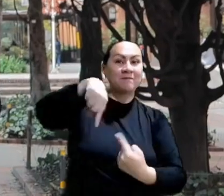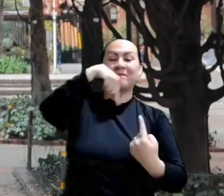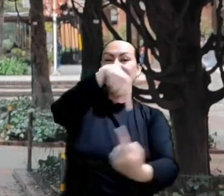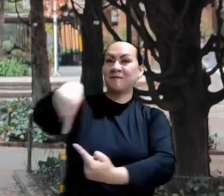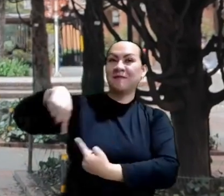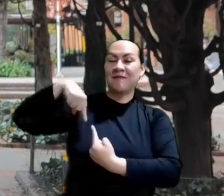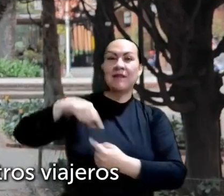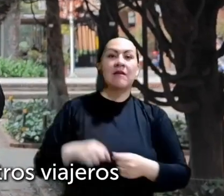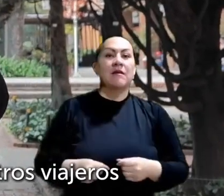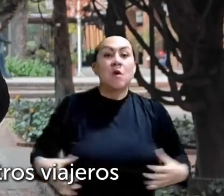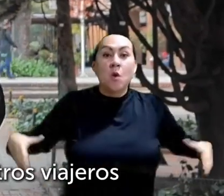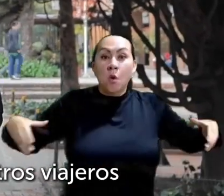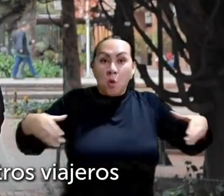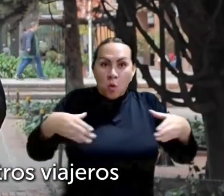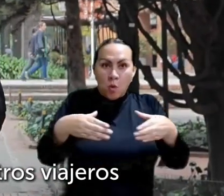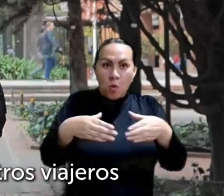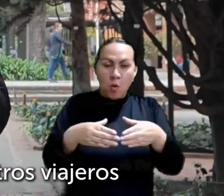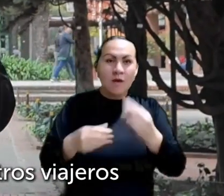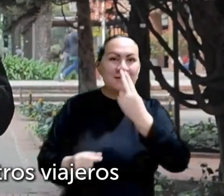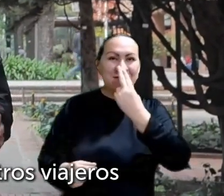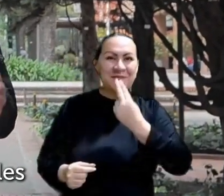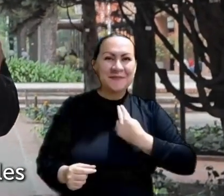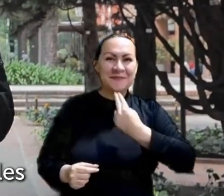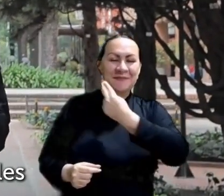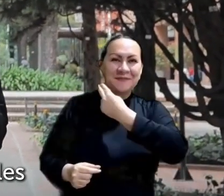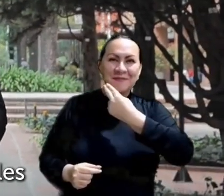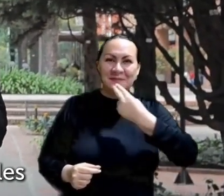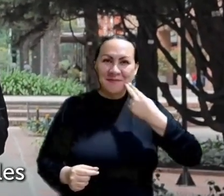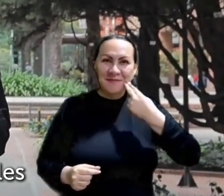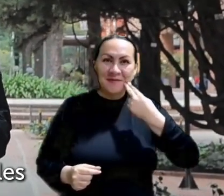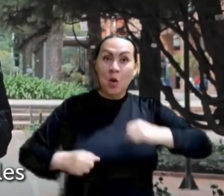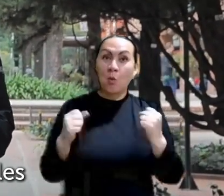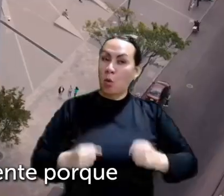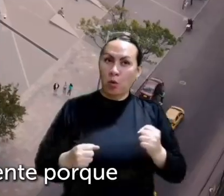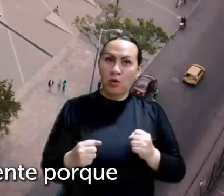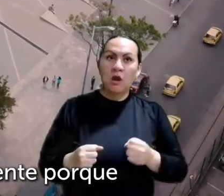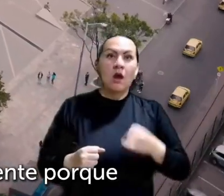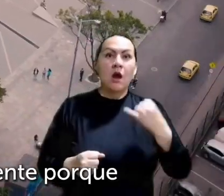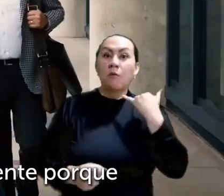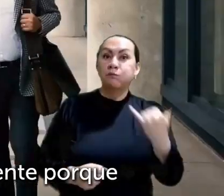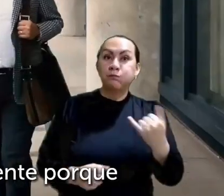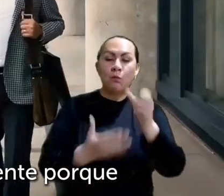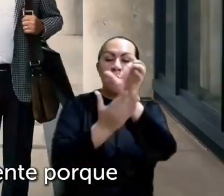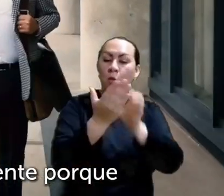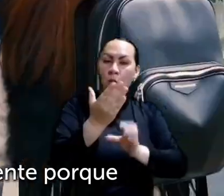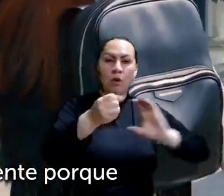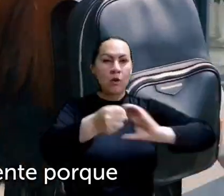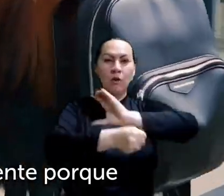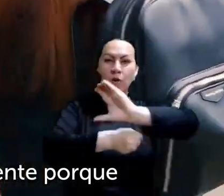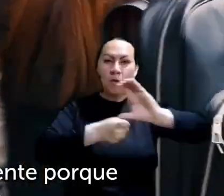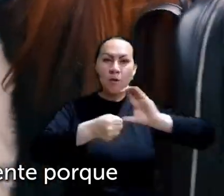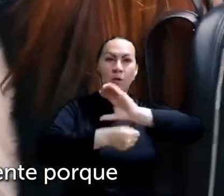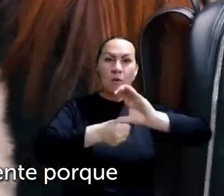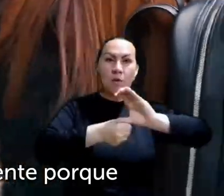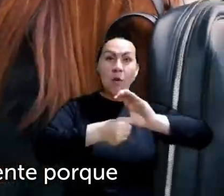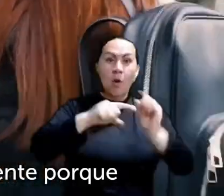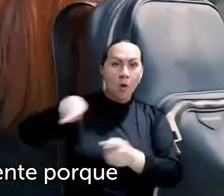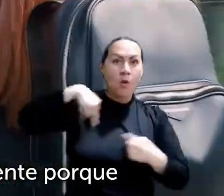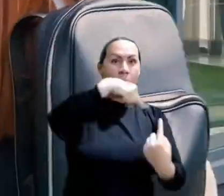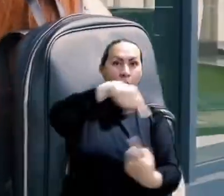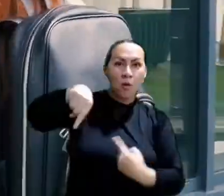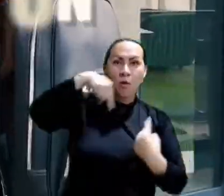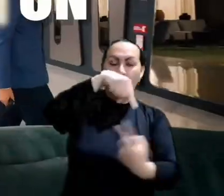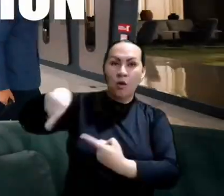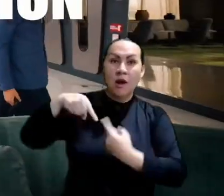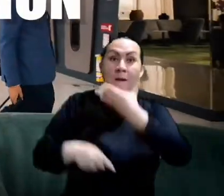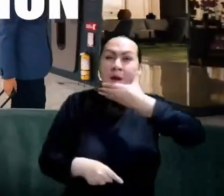de turismo inteligente. Esto mejora la experiencia de nuestros viajeros nacionales e internacionales. ¿Bogotá es destino turístico inteligente? Porque